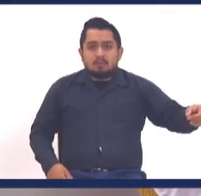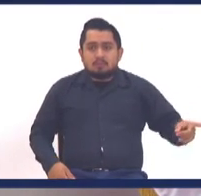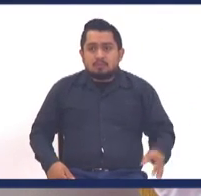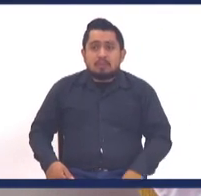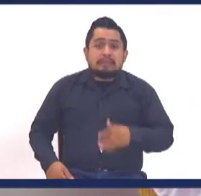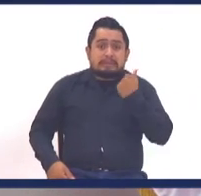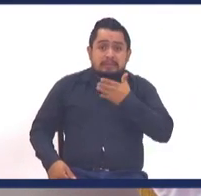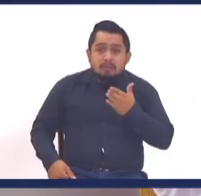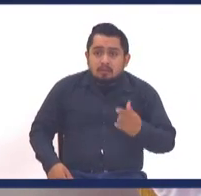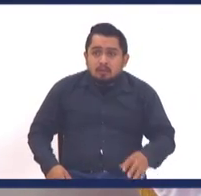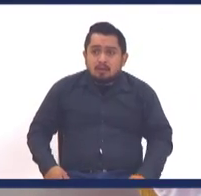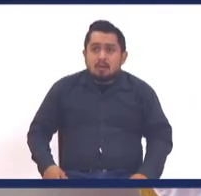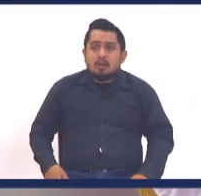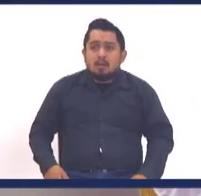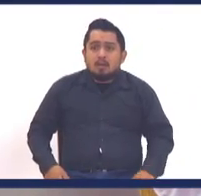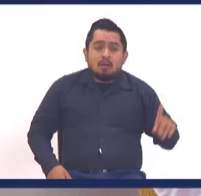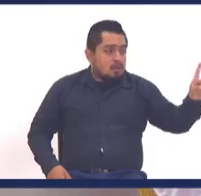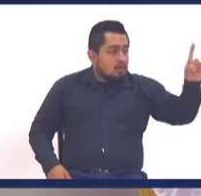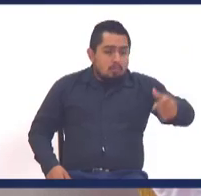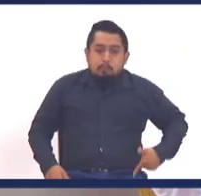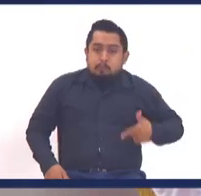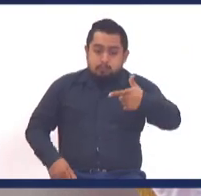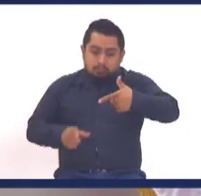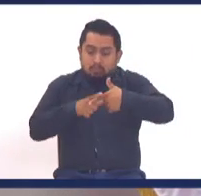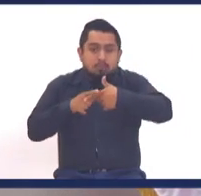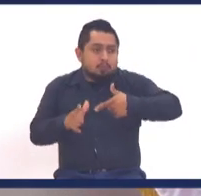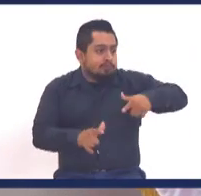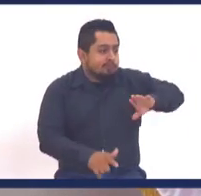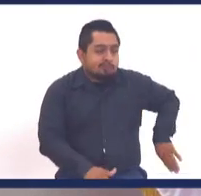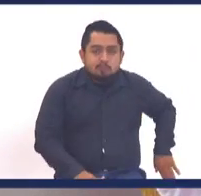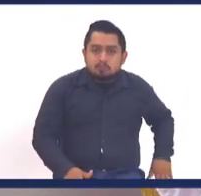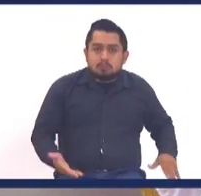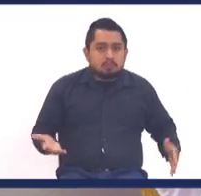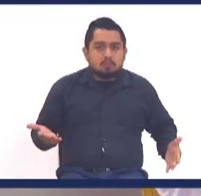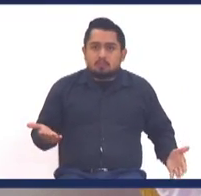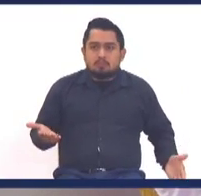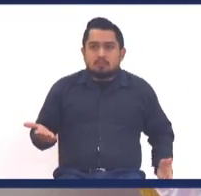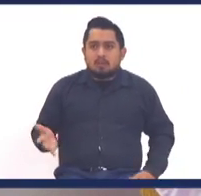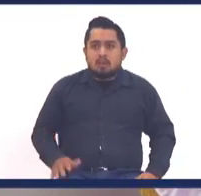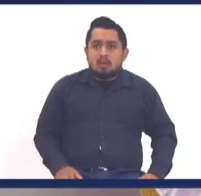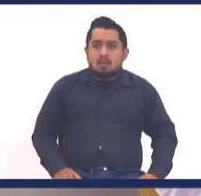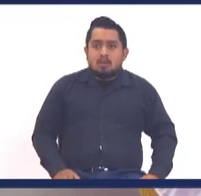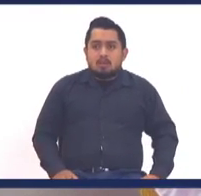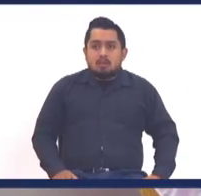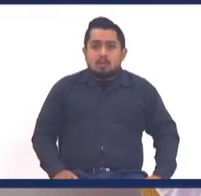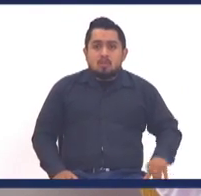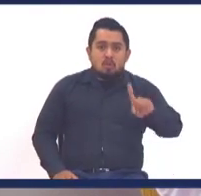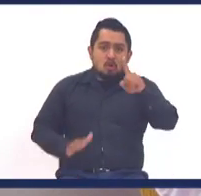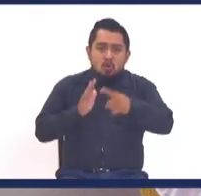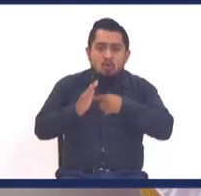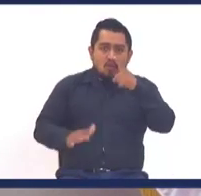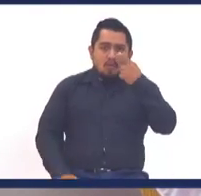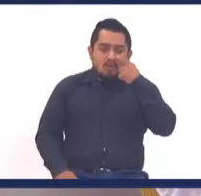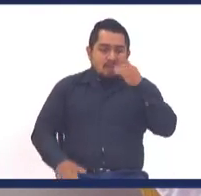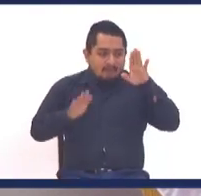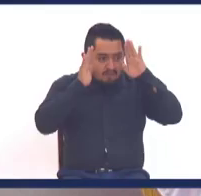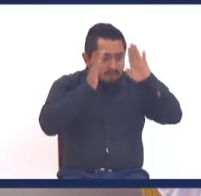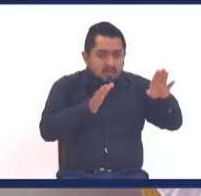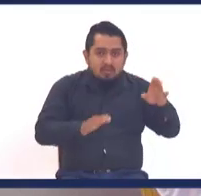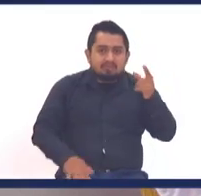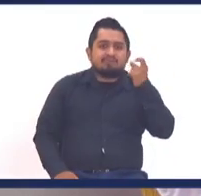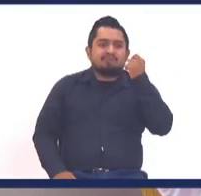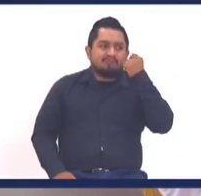¿Y qué sucedió? Pregúntale si anda armado hoy. No, ya no. Porque una paz pasa el mal o el burro por el mal camino.